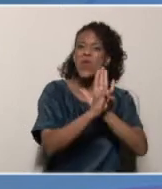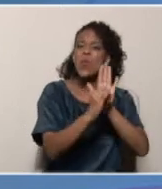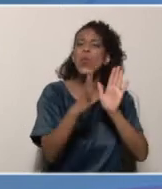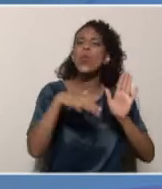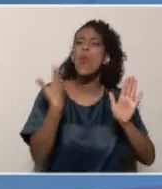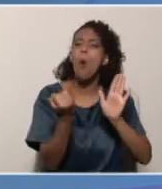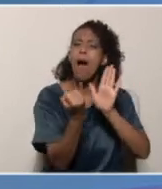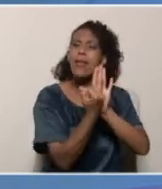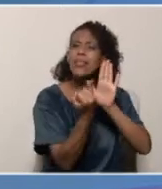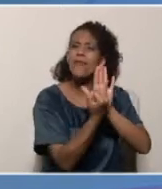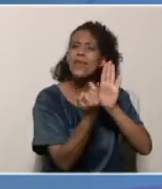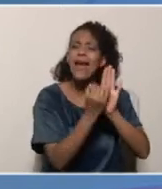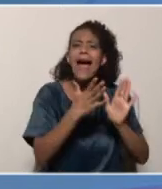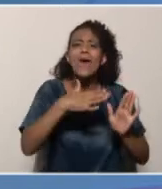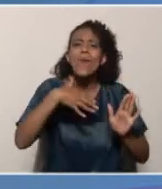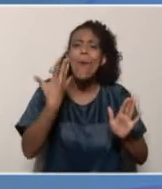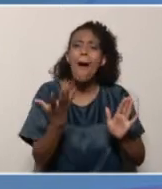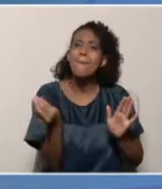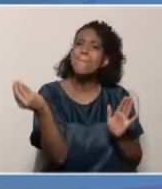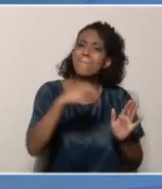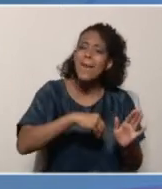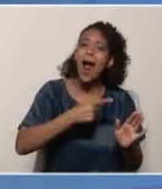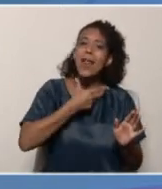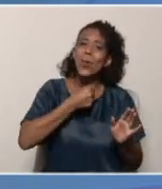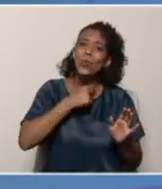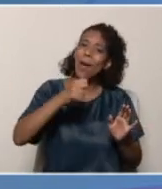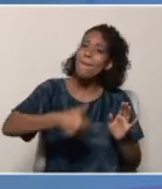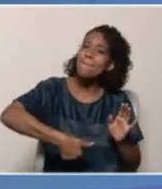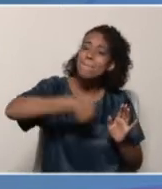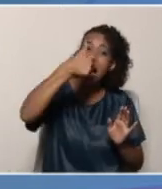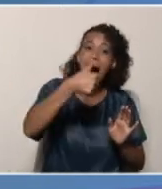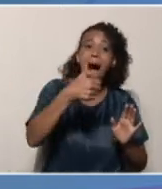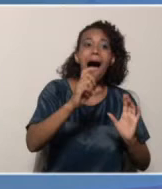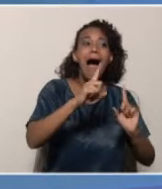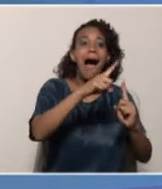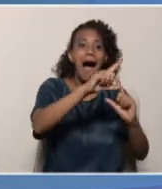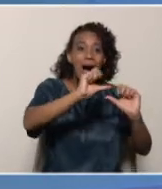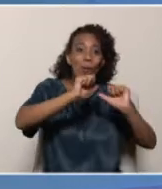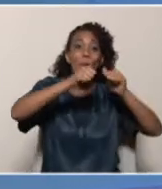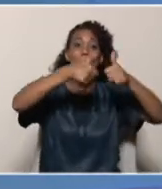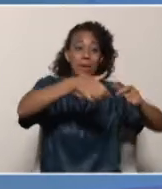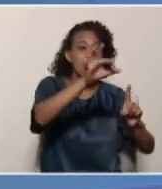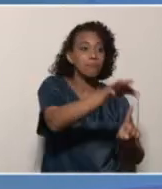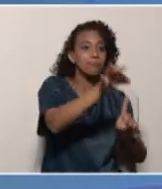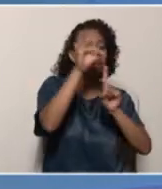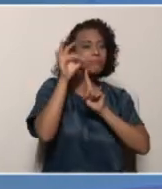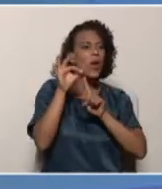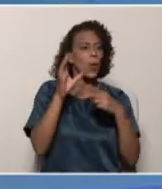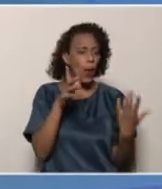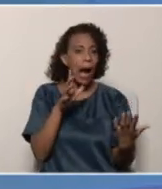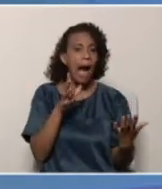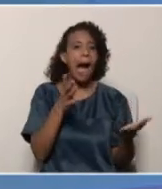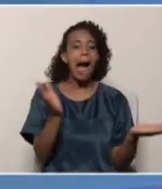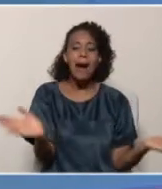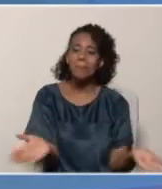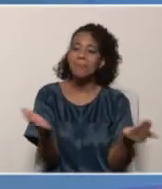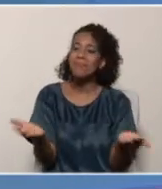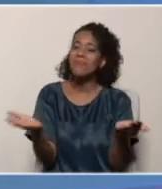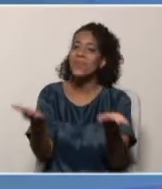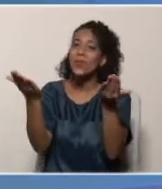cuáles son aquellas que más le llaman la atención y a partir de allí, entonces, empujarlo,